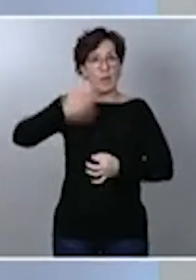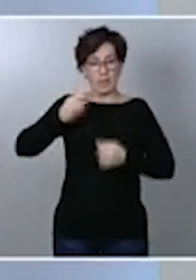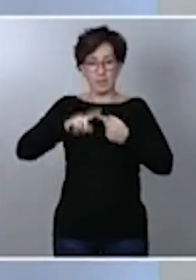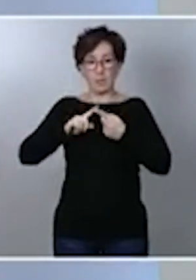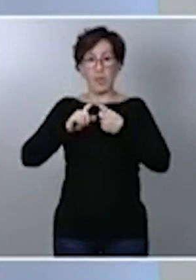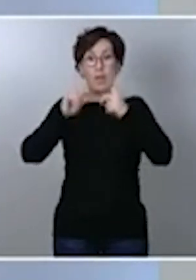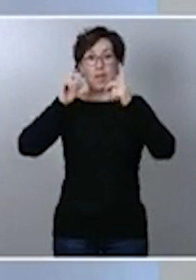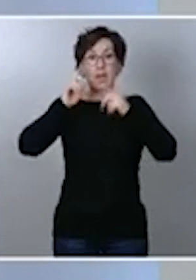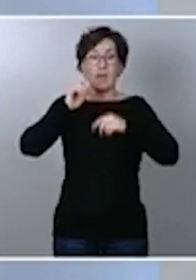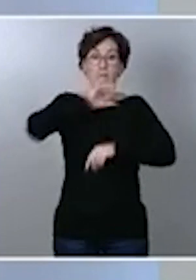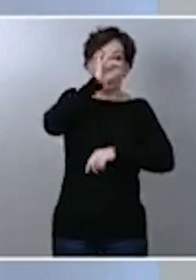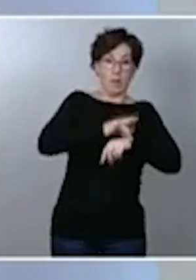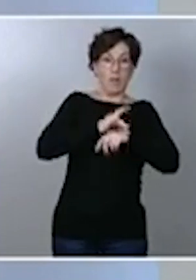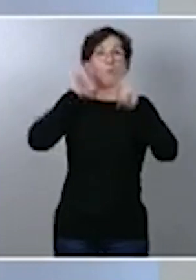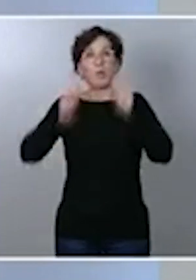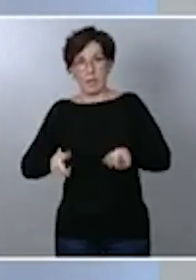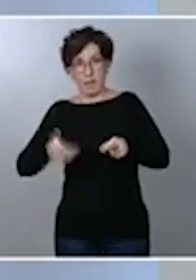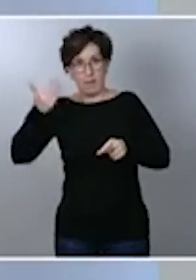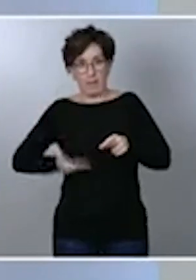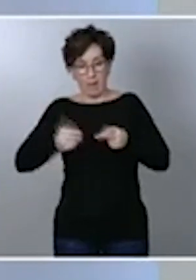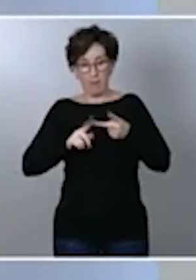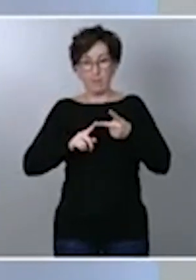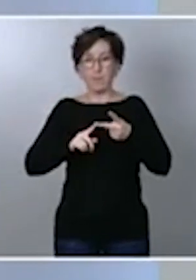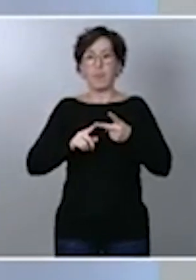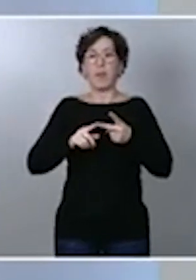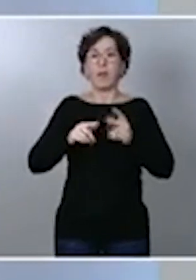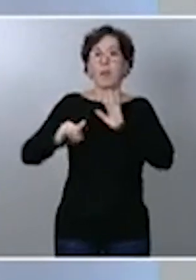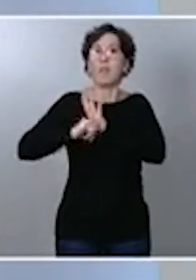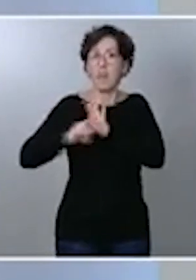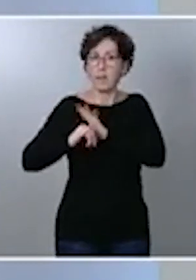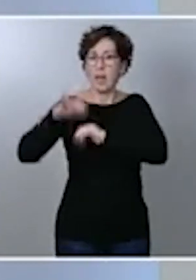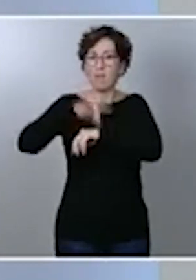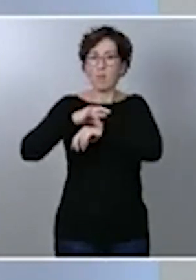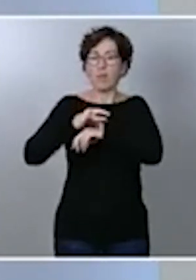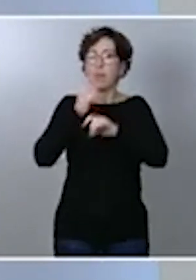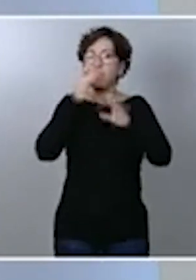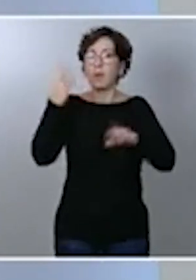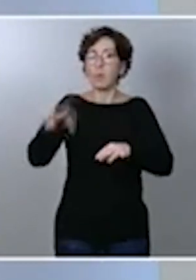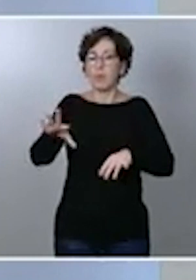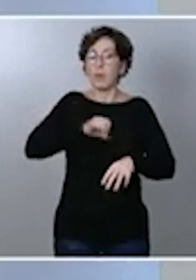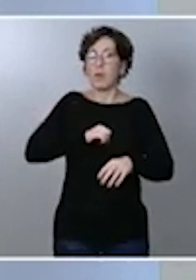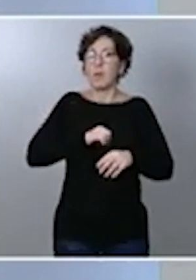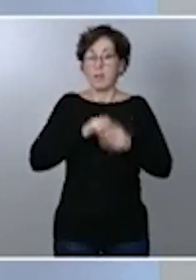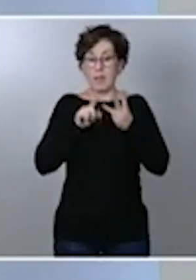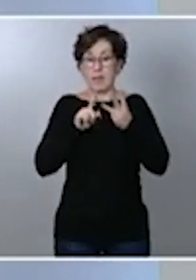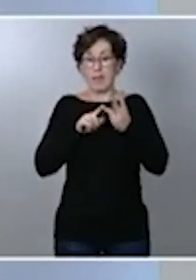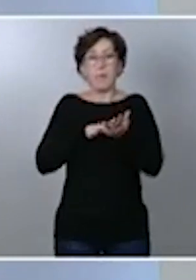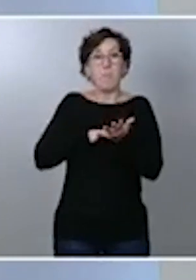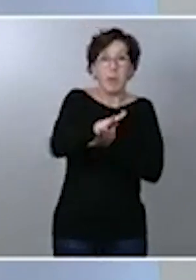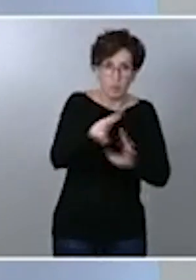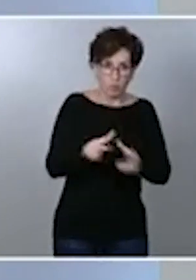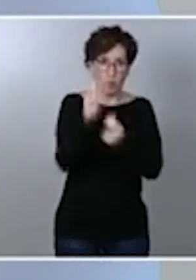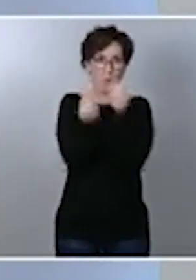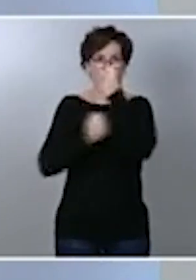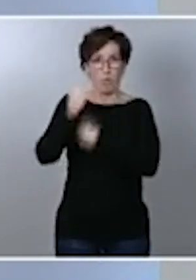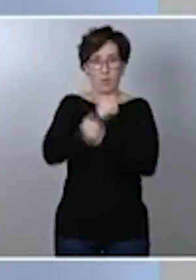mortalidad, en primer lugar. El riesgo de exposición a la enfermedad, en segundo lugar. El riesgo de impacto socioeconómico del grupo en cuestión